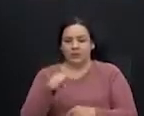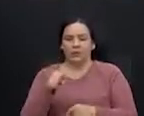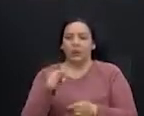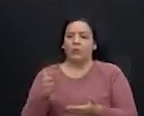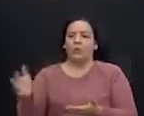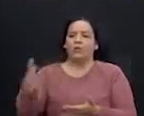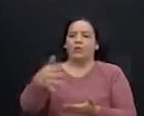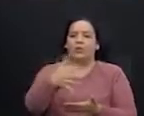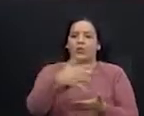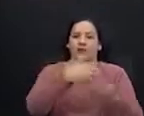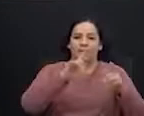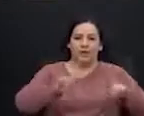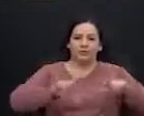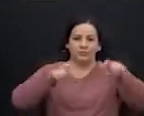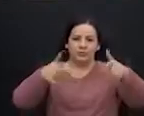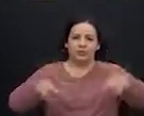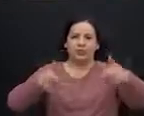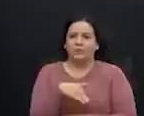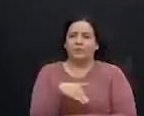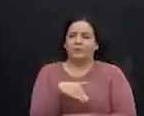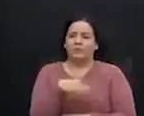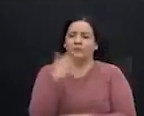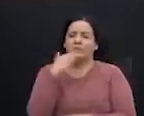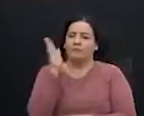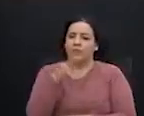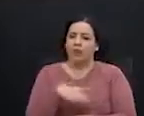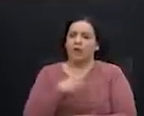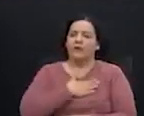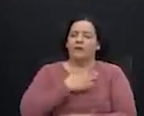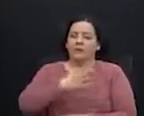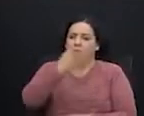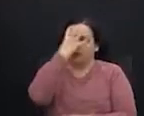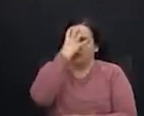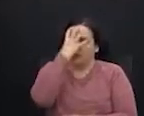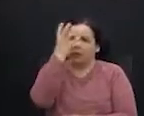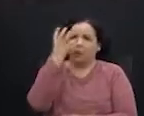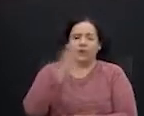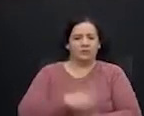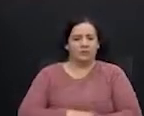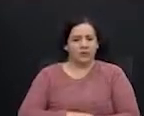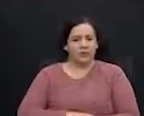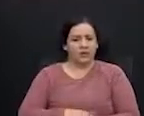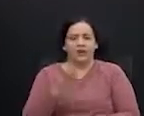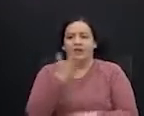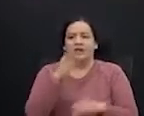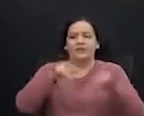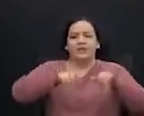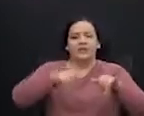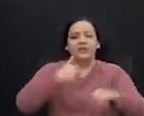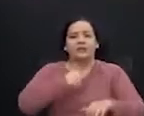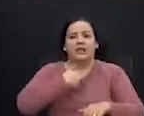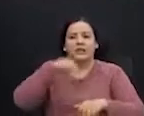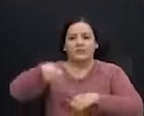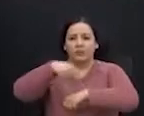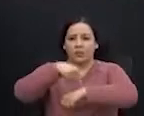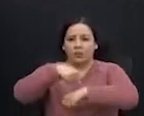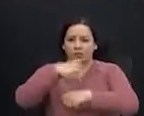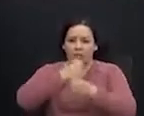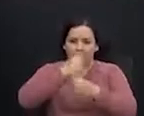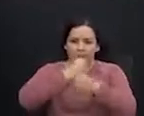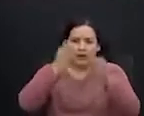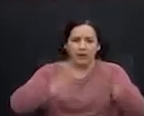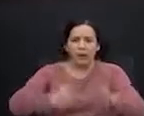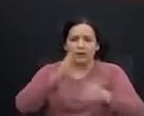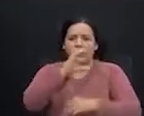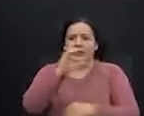de basura de la Municipalidad de Goicochea. A mí me da vergüenza que mientras hay en este momento trabajadores de